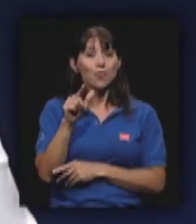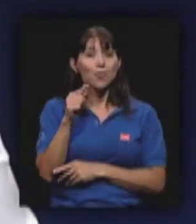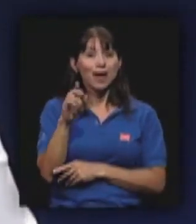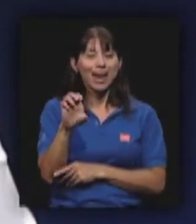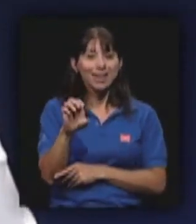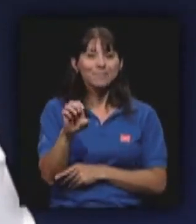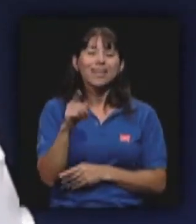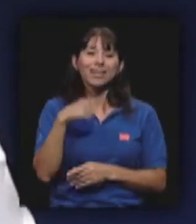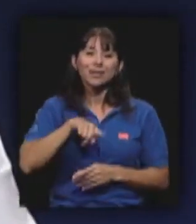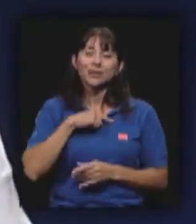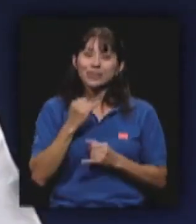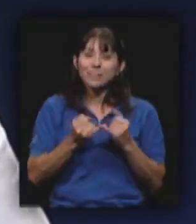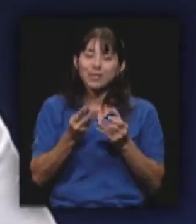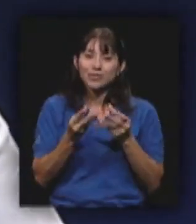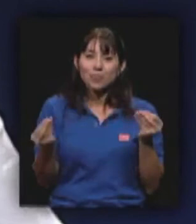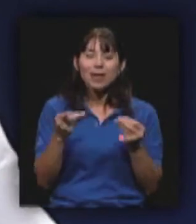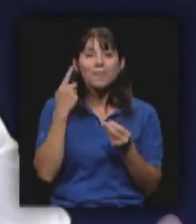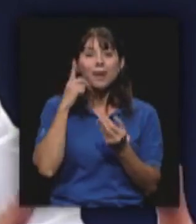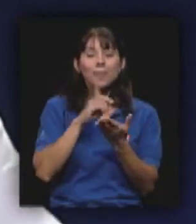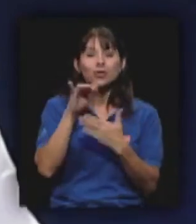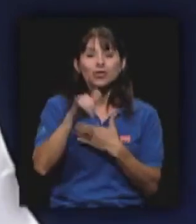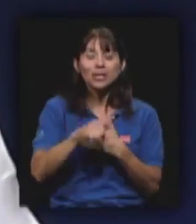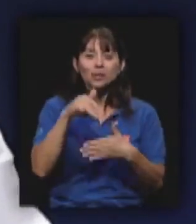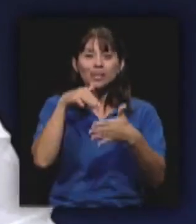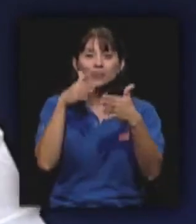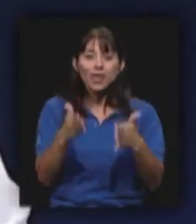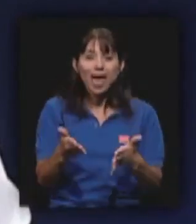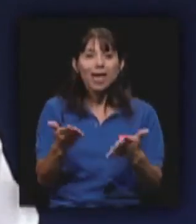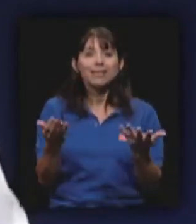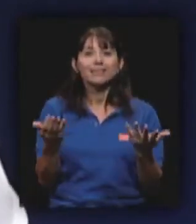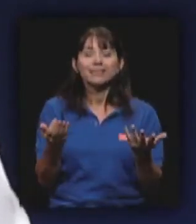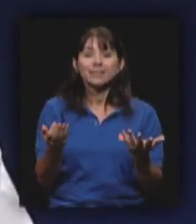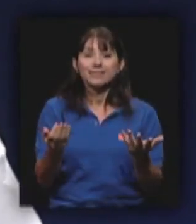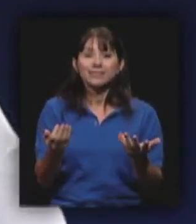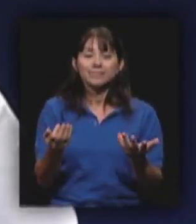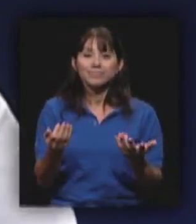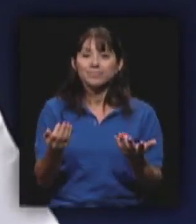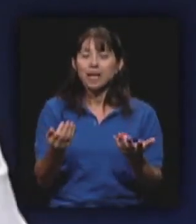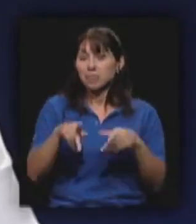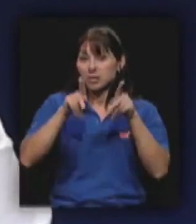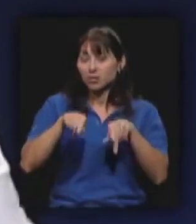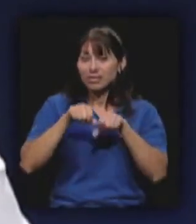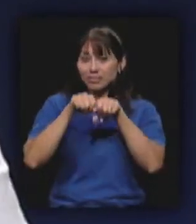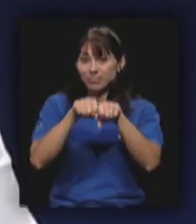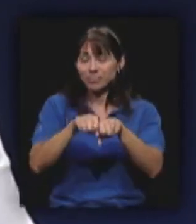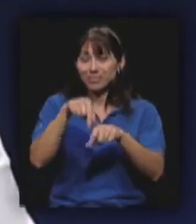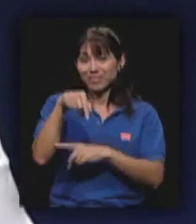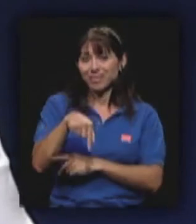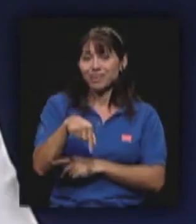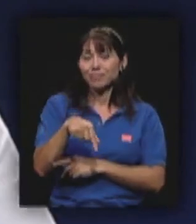y que son para proyectos que tienen que ver de estudiantes, de egresados,